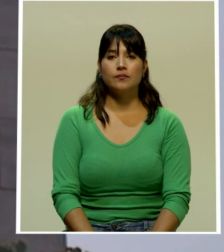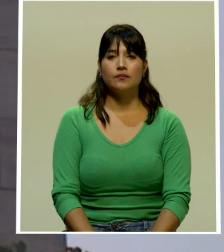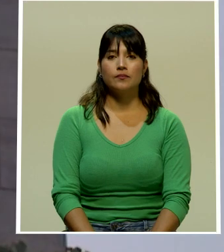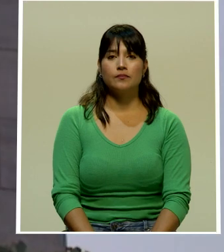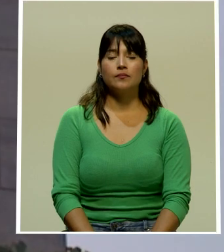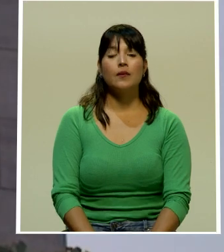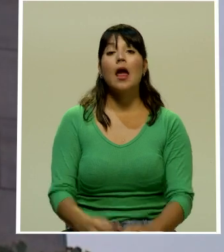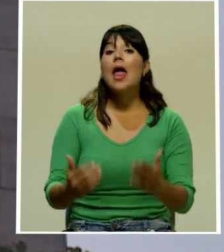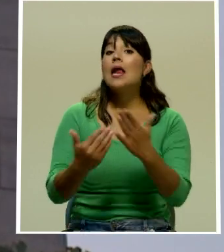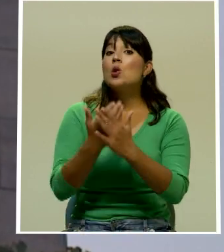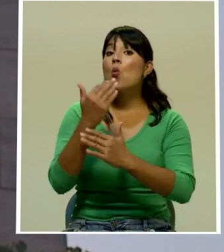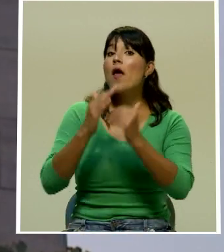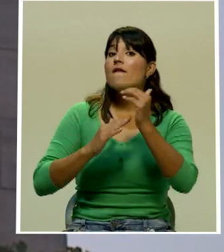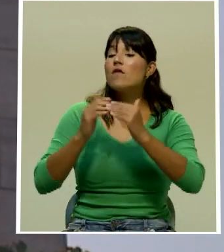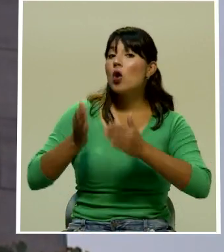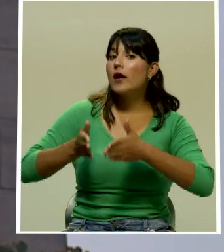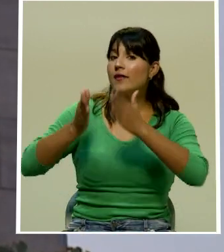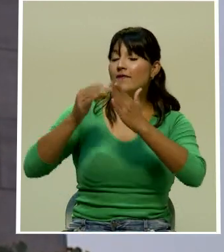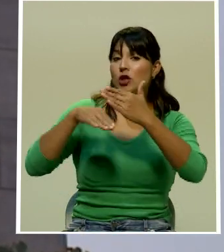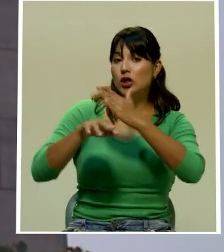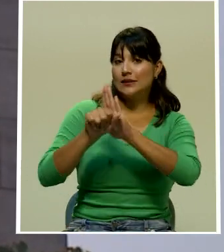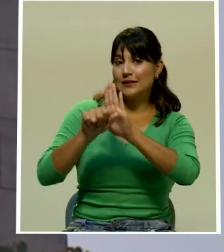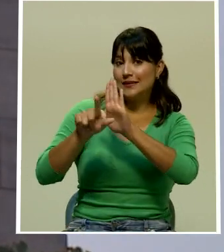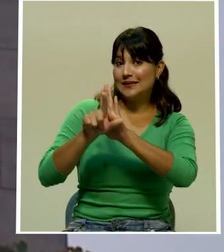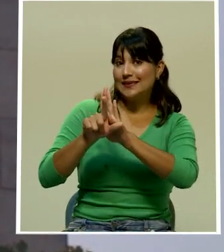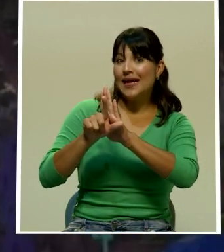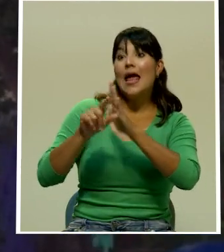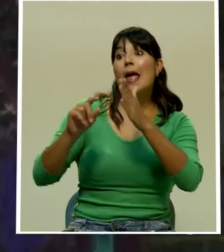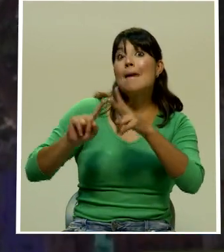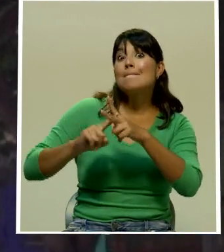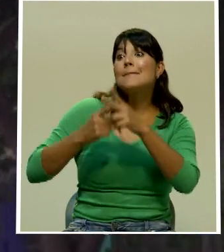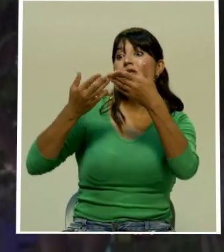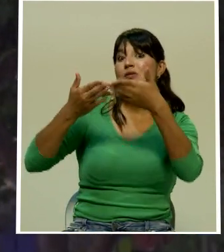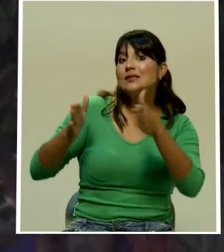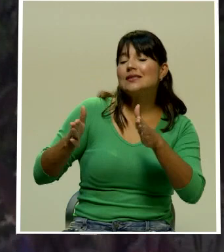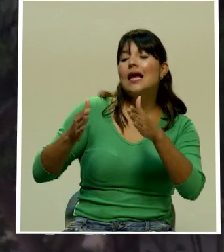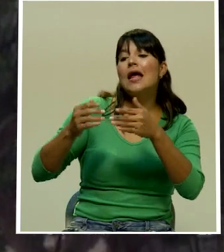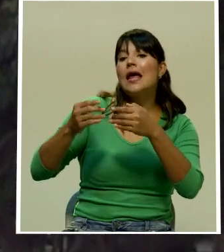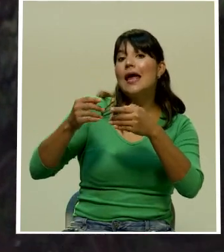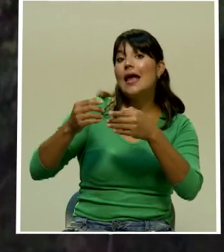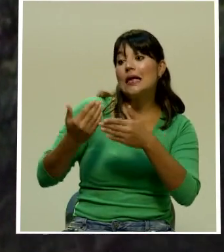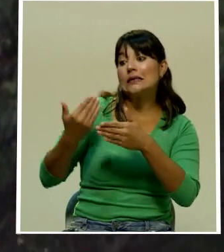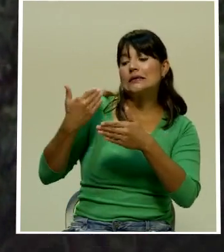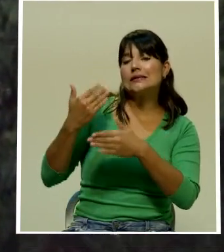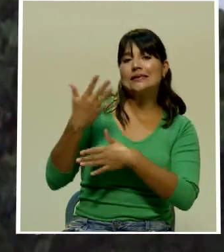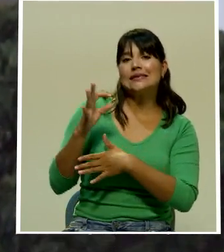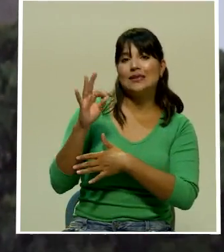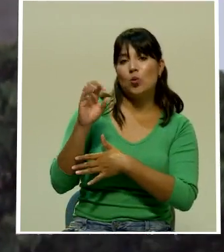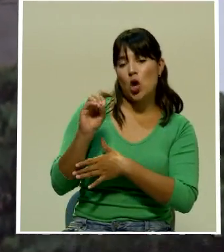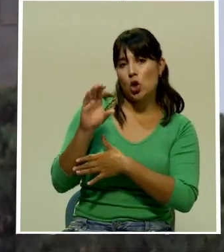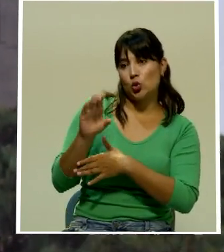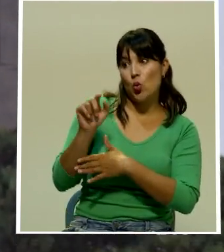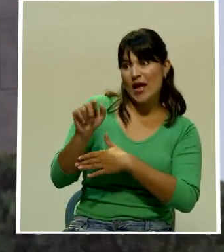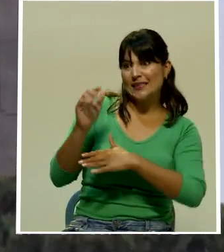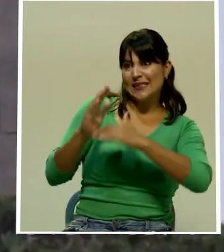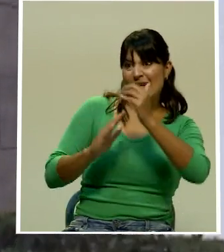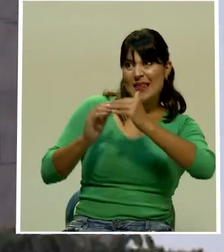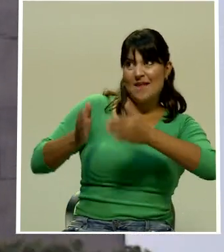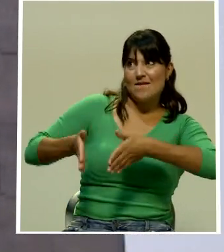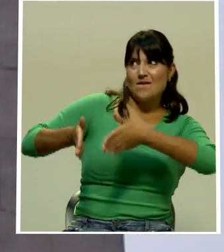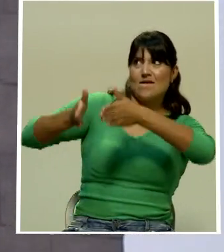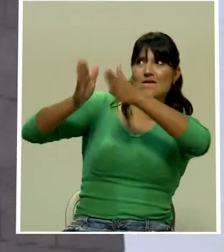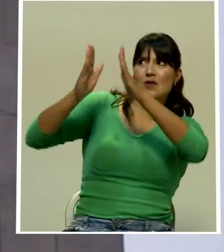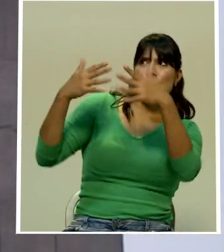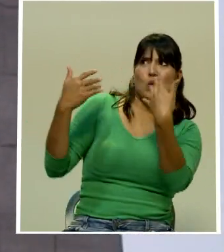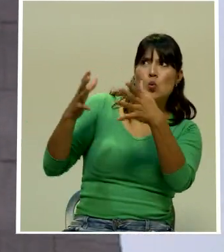el nuevo edificio legislativo abrió sus puertas este lunes 19 de octubre este imponente recinto ubicado en Cuesta de Moras cuenta